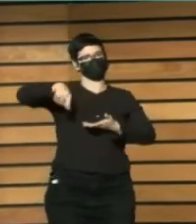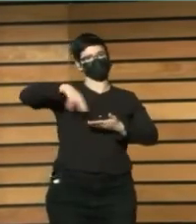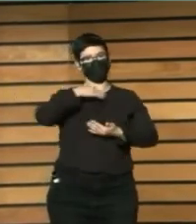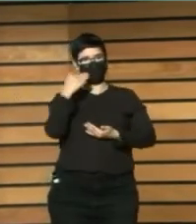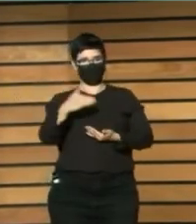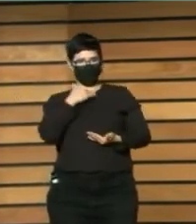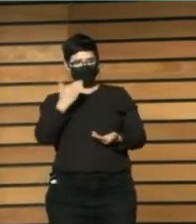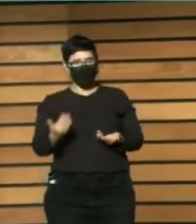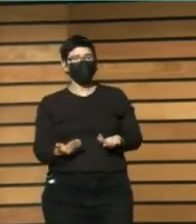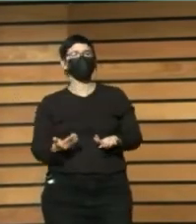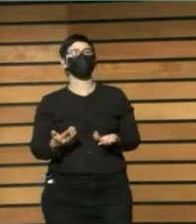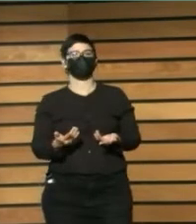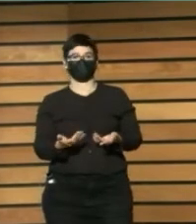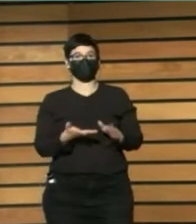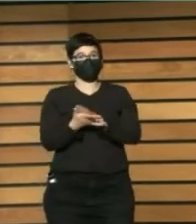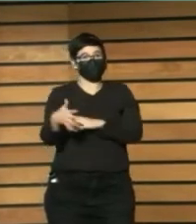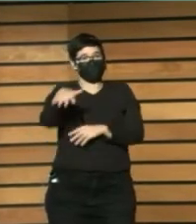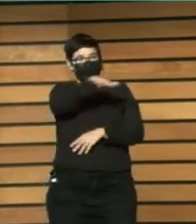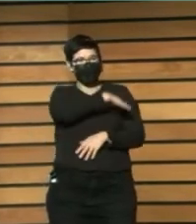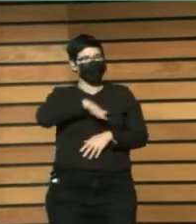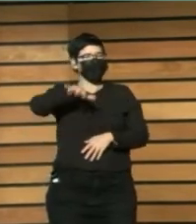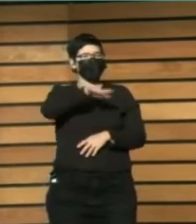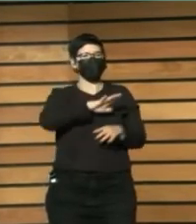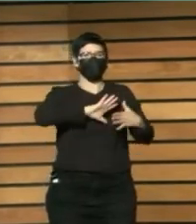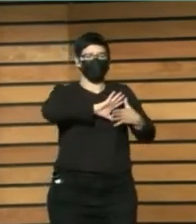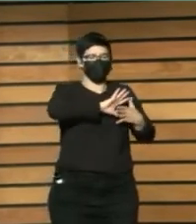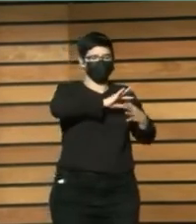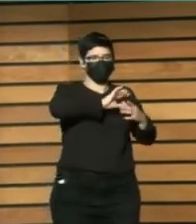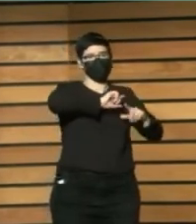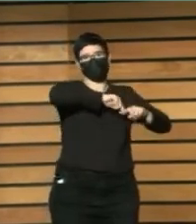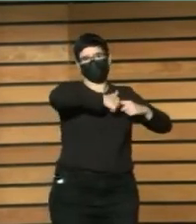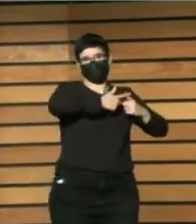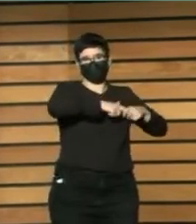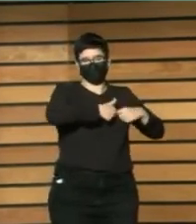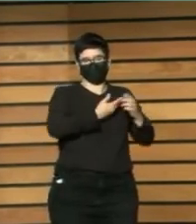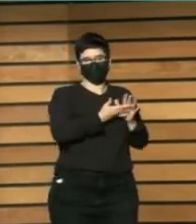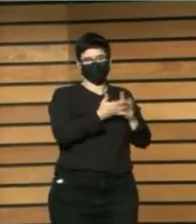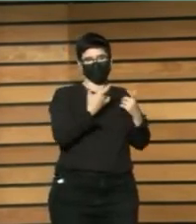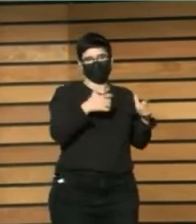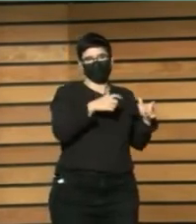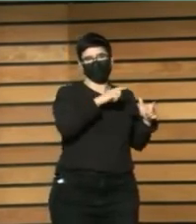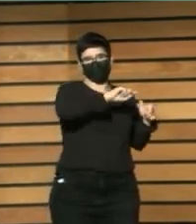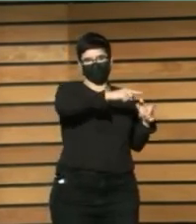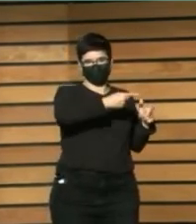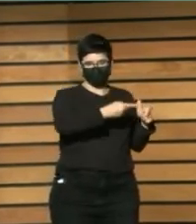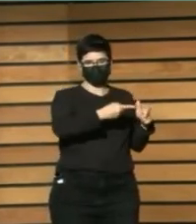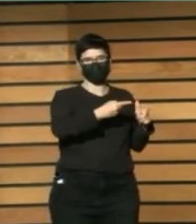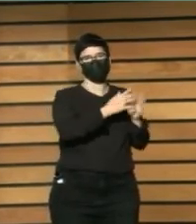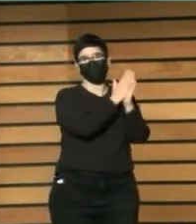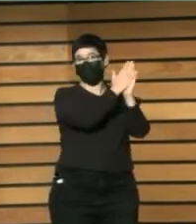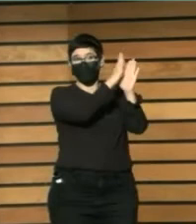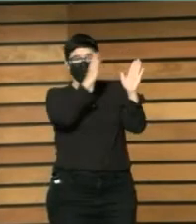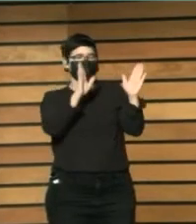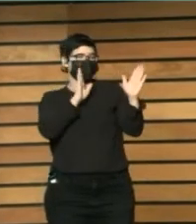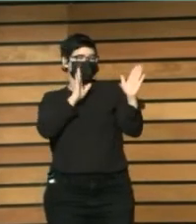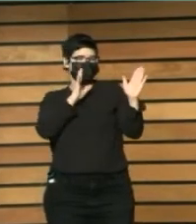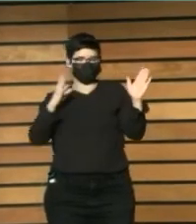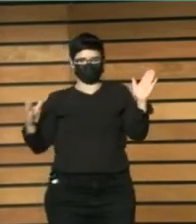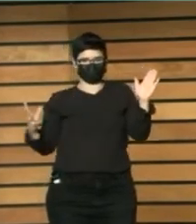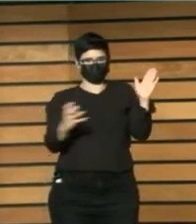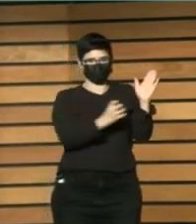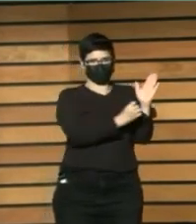Por lo tanto También son espacios Familiares O sea Son un lugar Primero También son Espacios Donde uno va